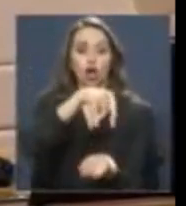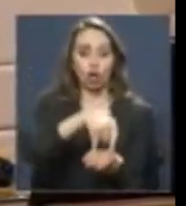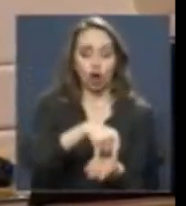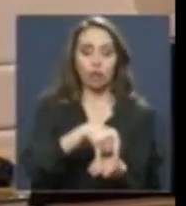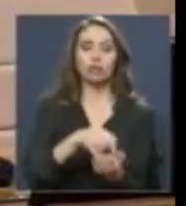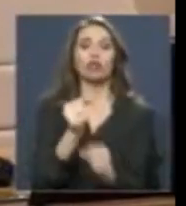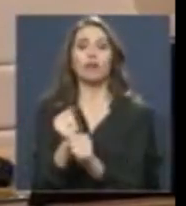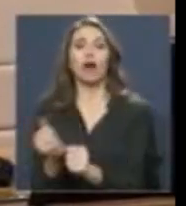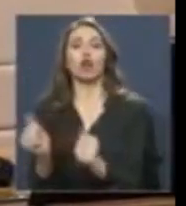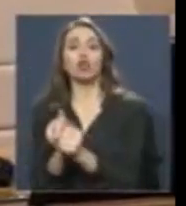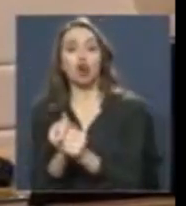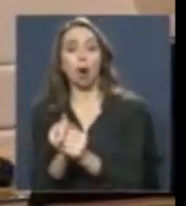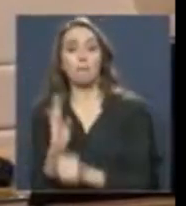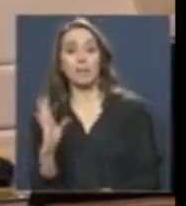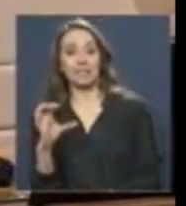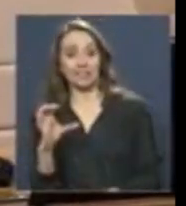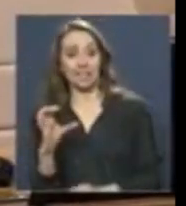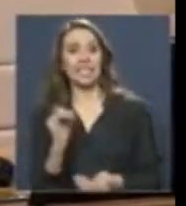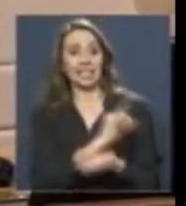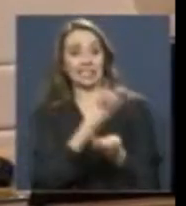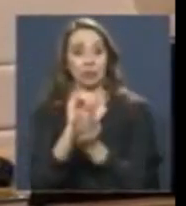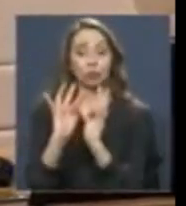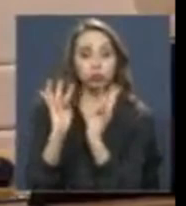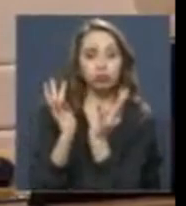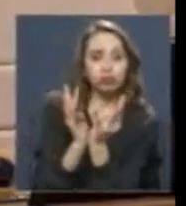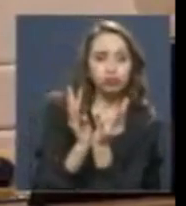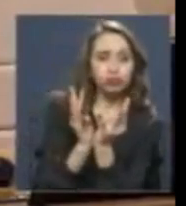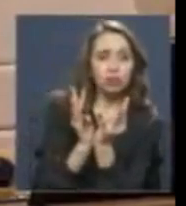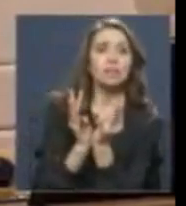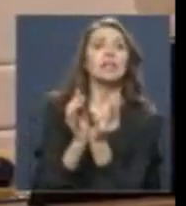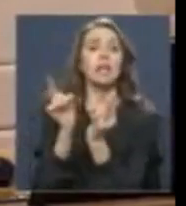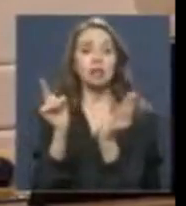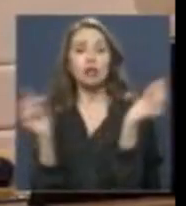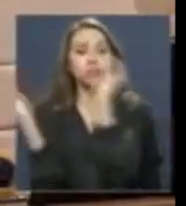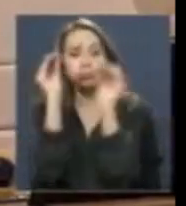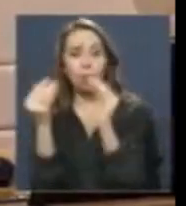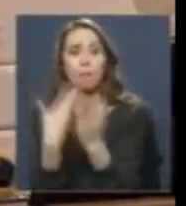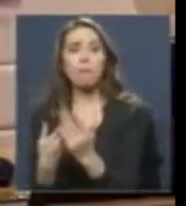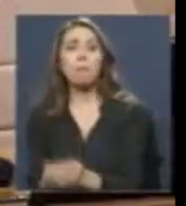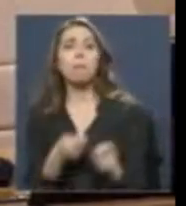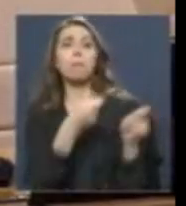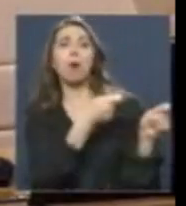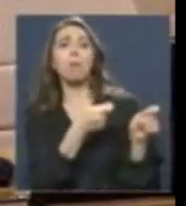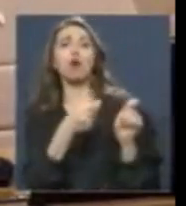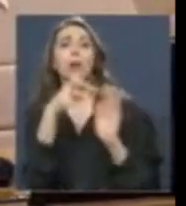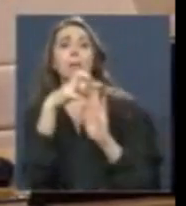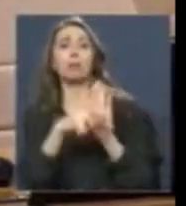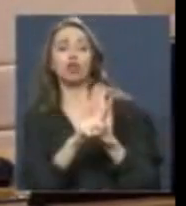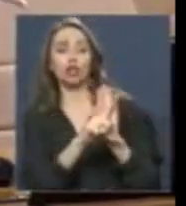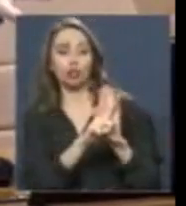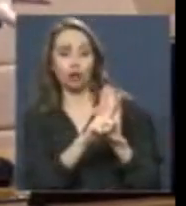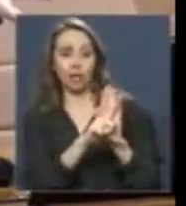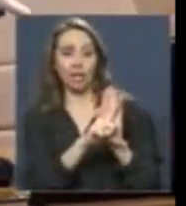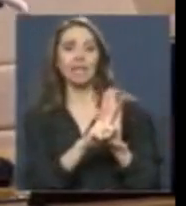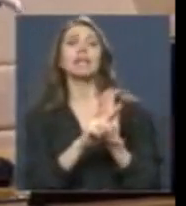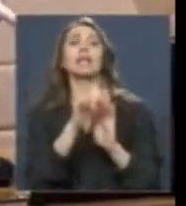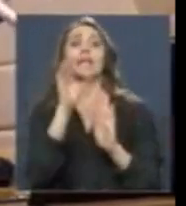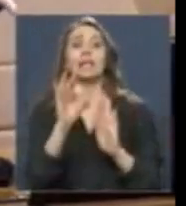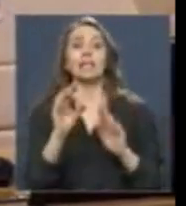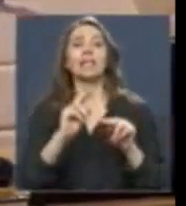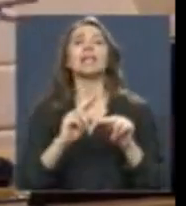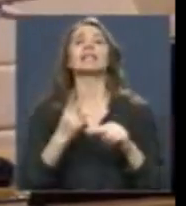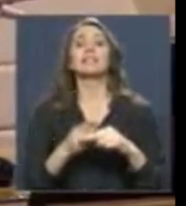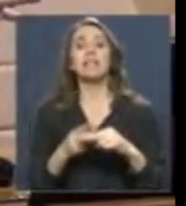Biblioteca del Congreso va a emanar proyectos de ley que van a proponer derogación expresa